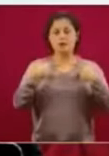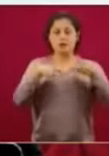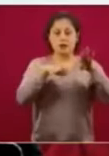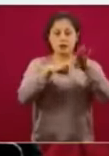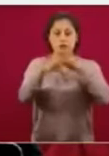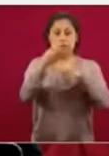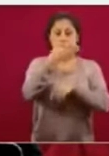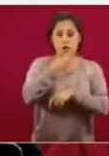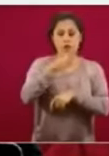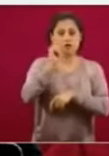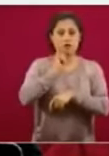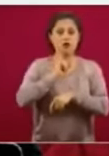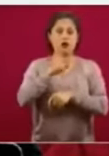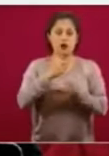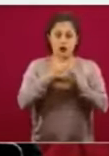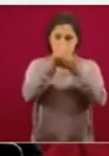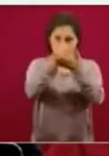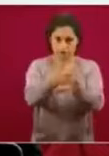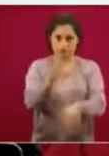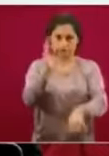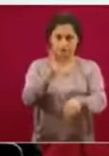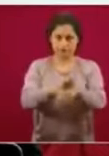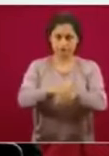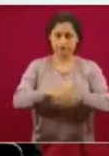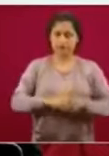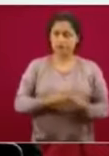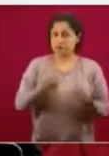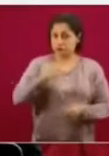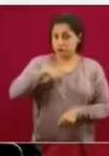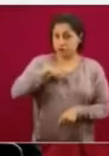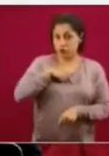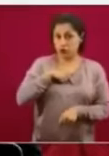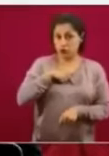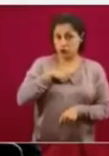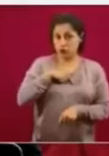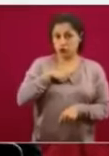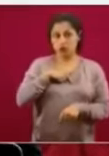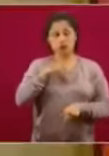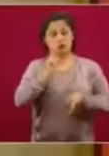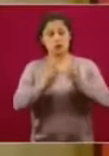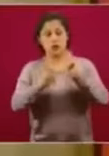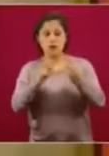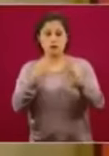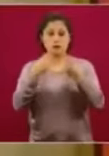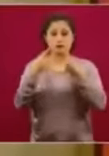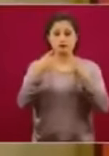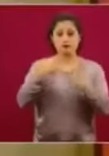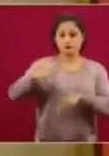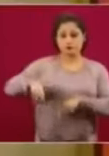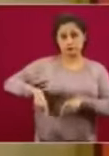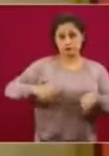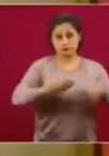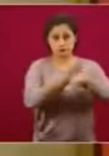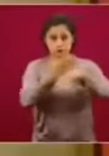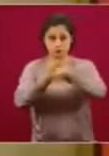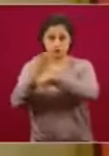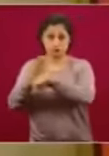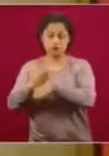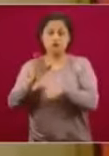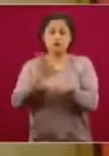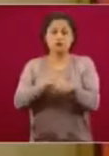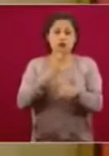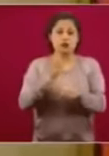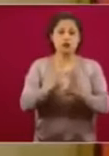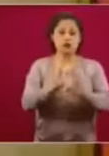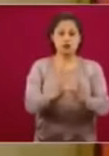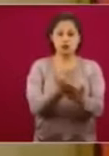aquí vamos a consultar con los gobiernos estatales y por eso estamos posponiendo esta apertura ahora hasta el día